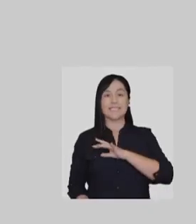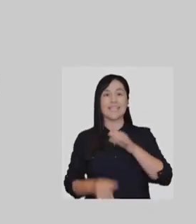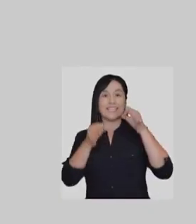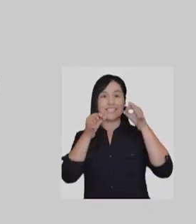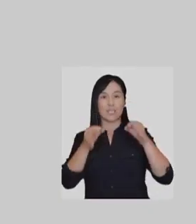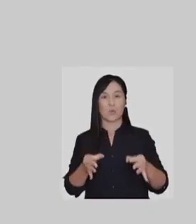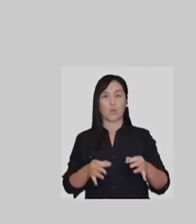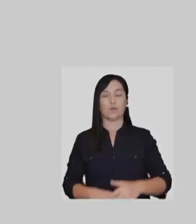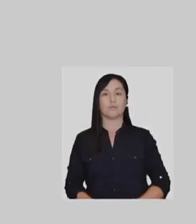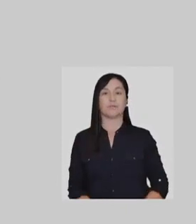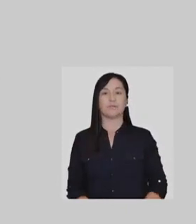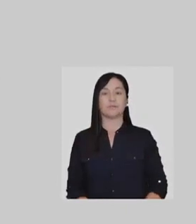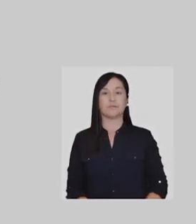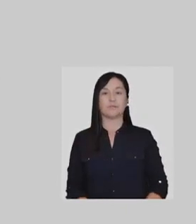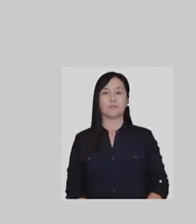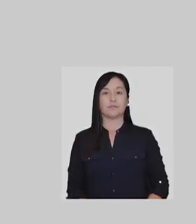Chile Seguro